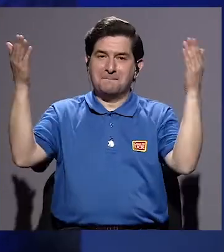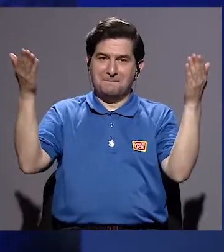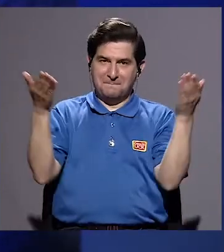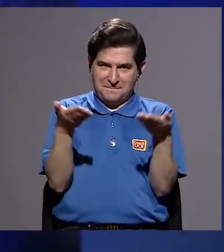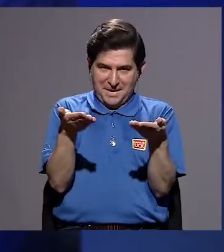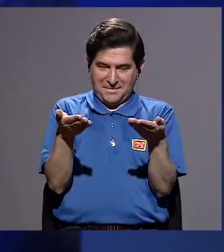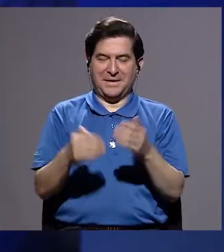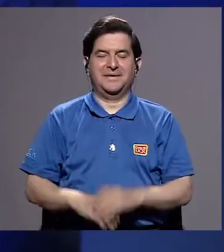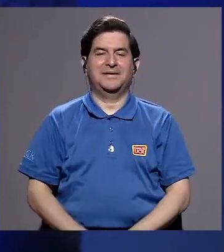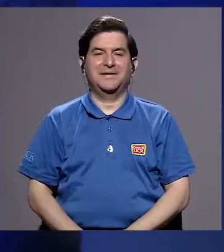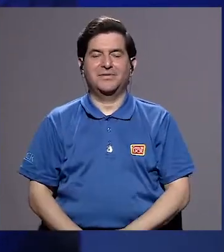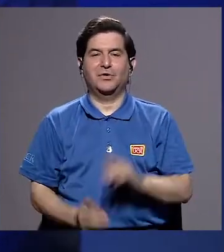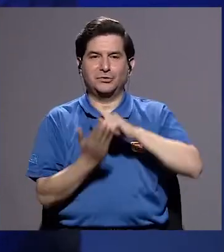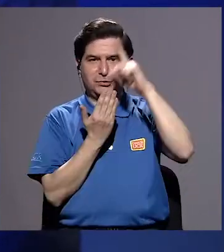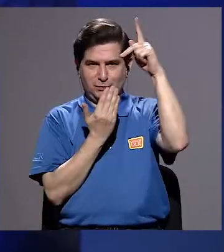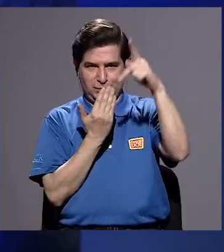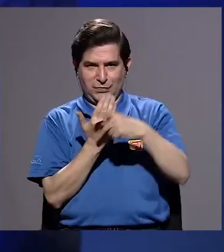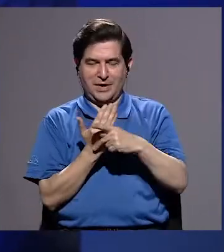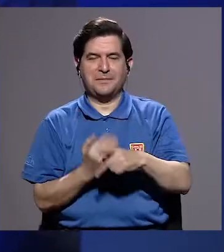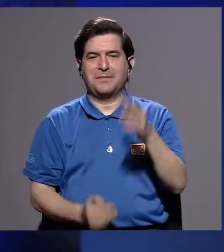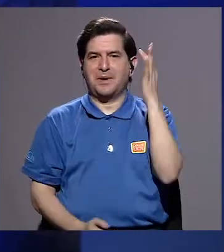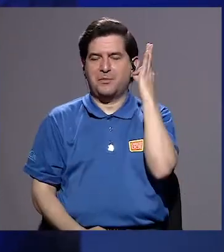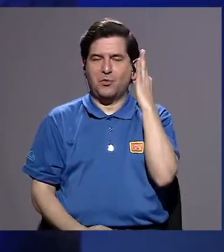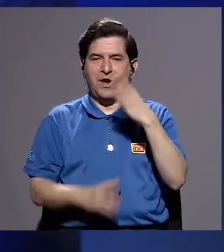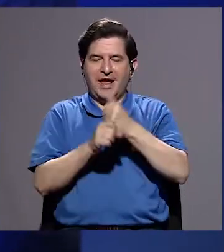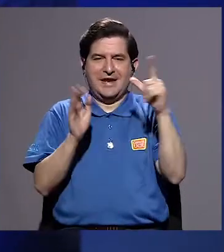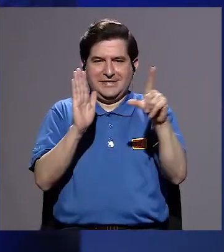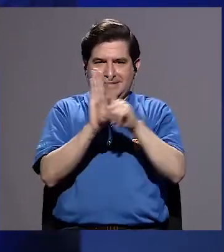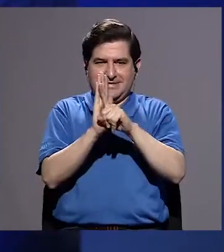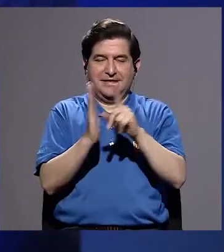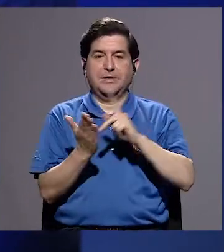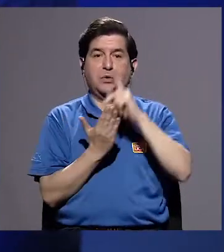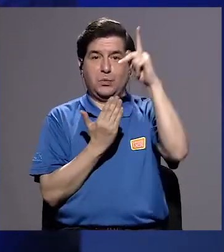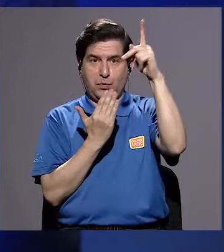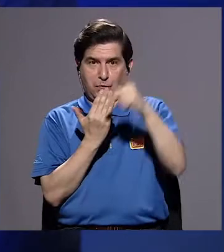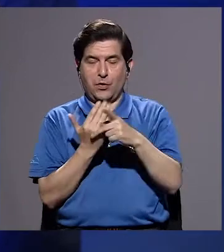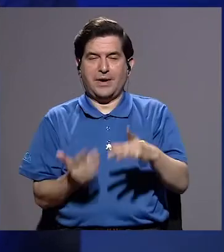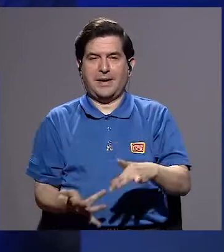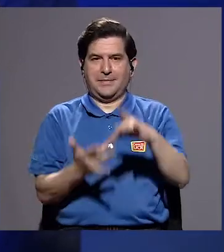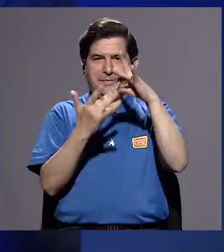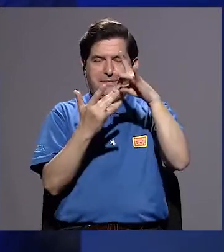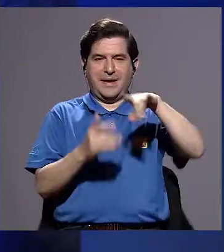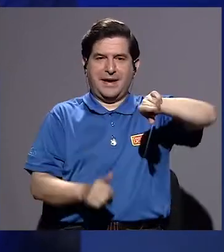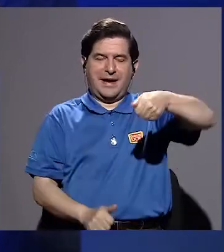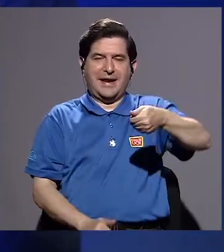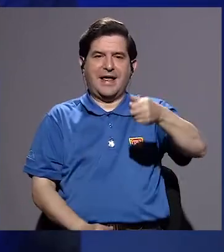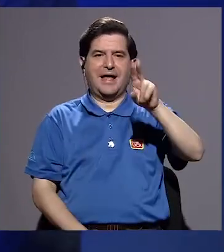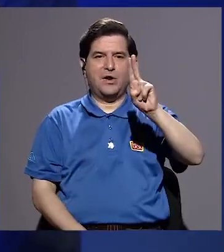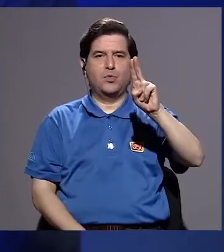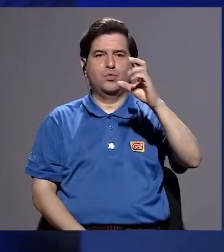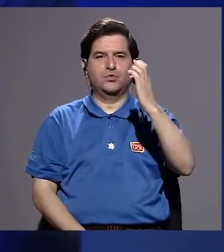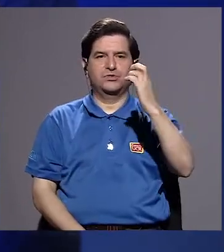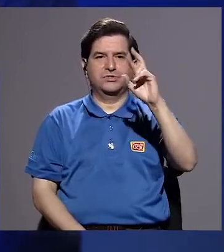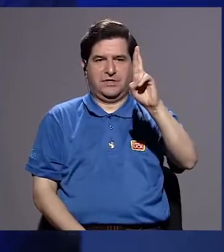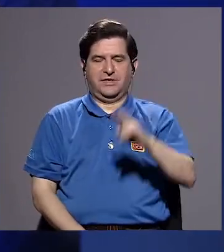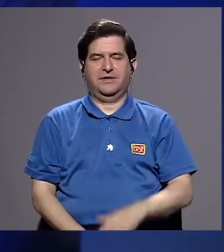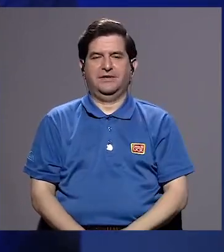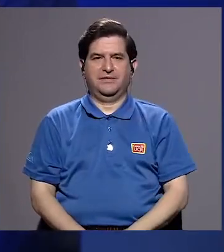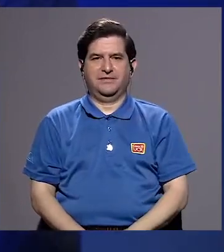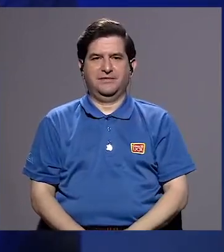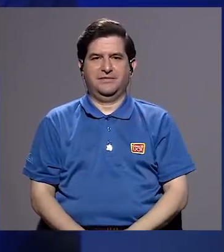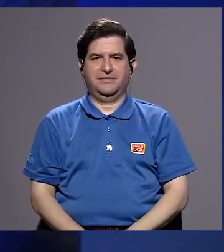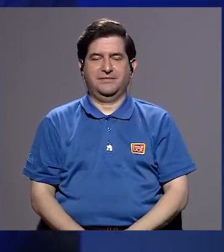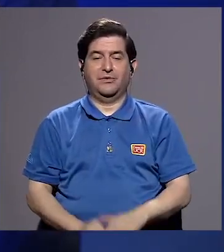Bienvenidos, bienvenidas a este programa Mujeres de Ley, un programa especial de Canal UCR en